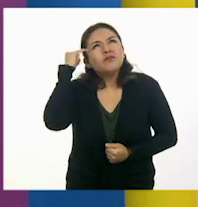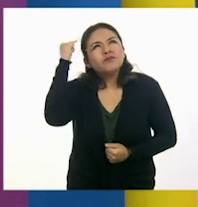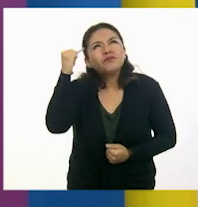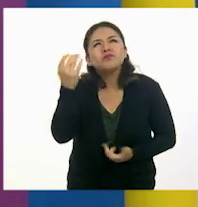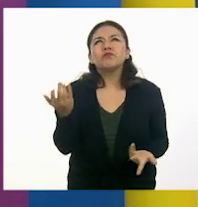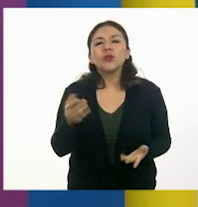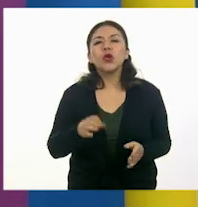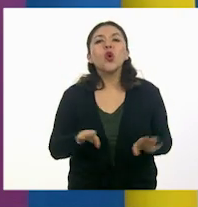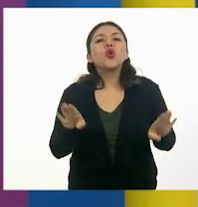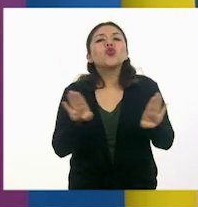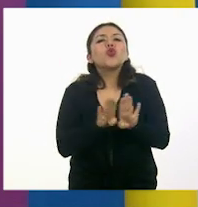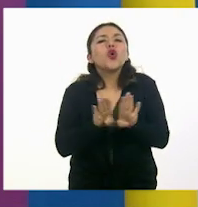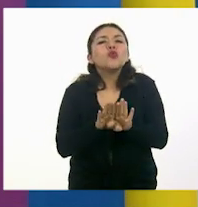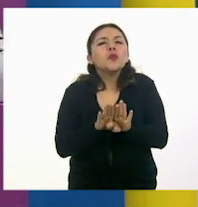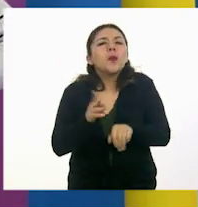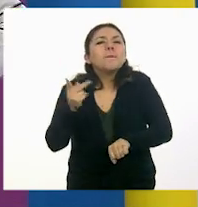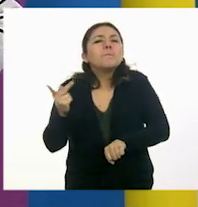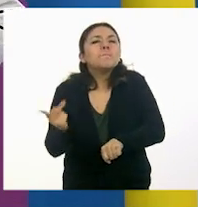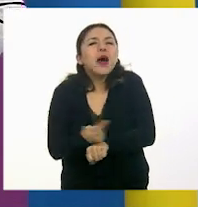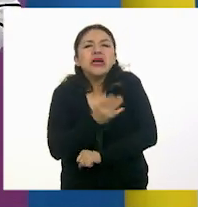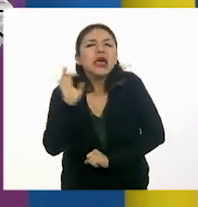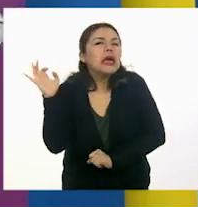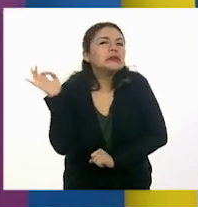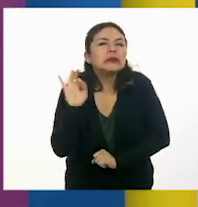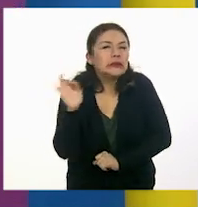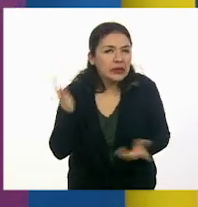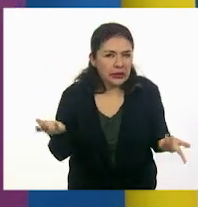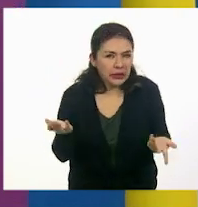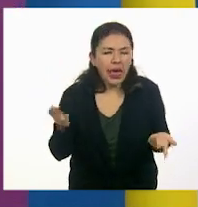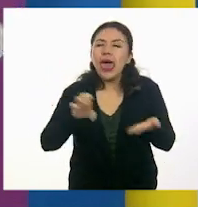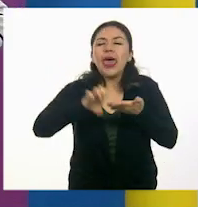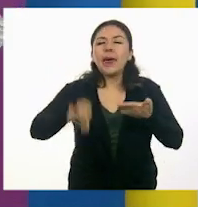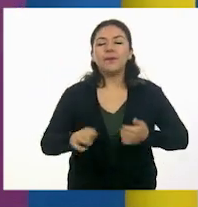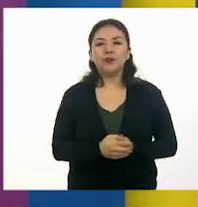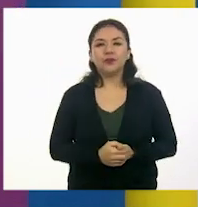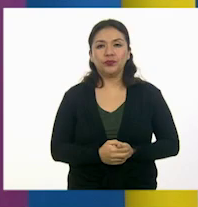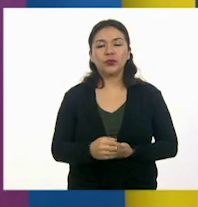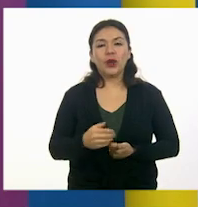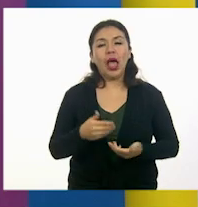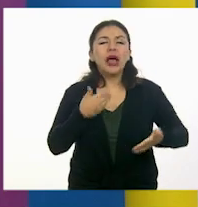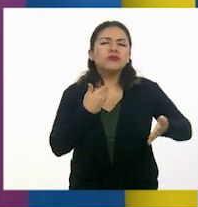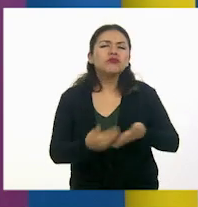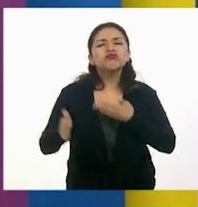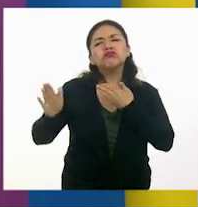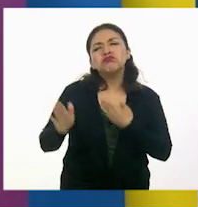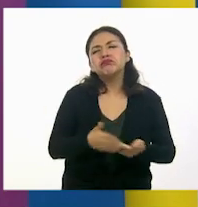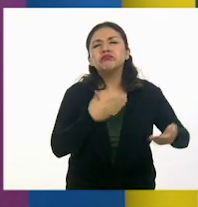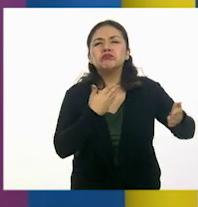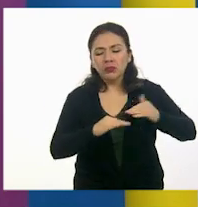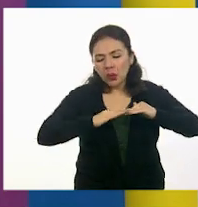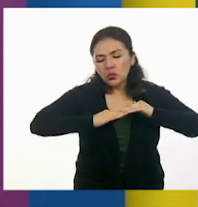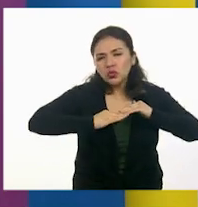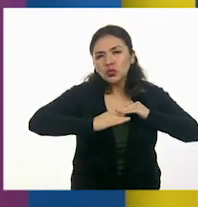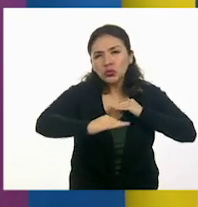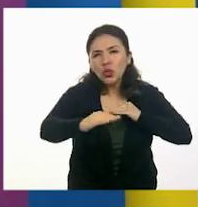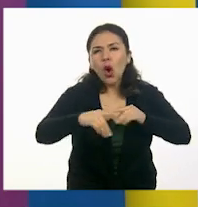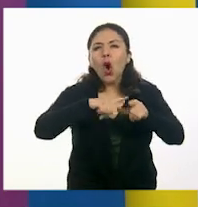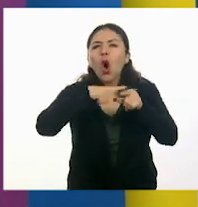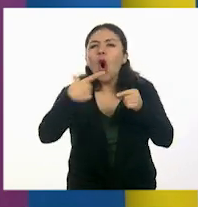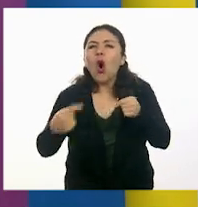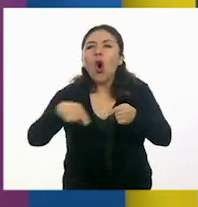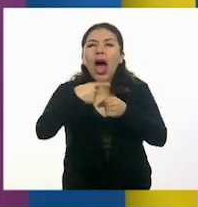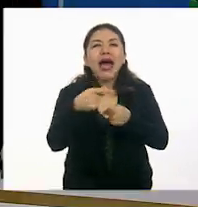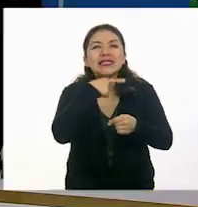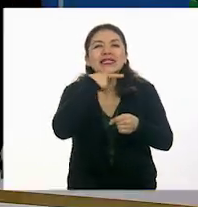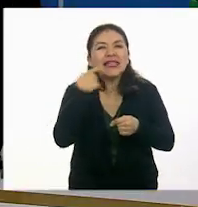pregunta, ¿cómo sería si, por ejemplo, camináramos sobre una superficie de hojas secas?